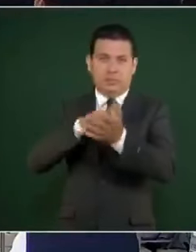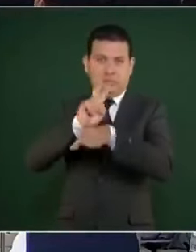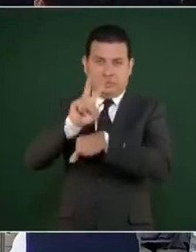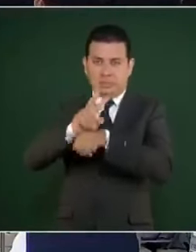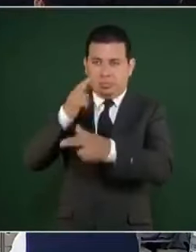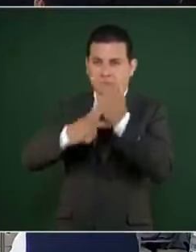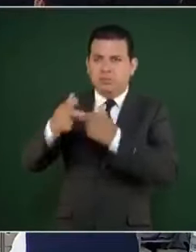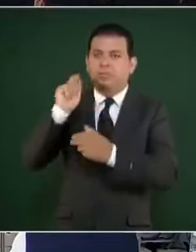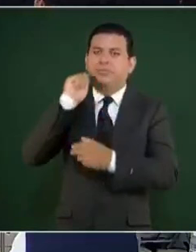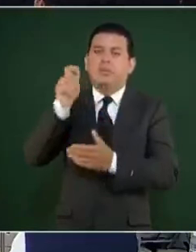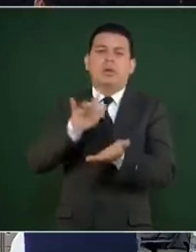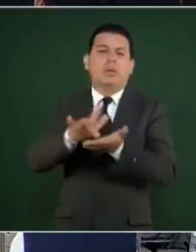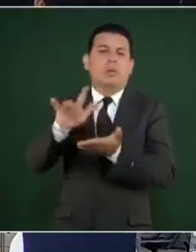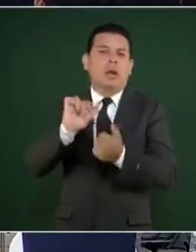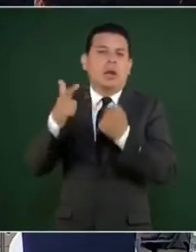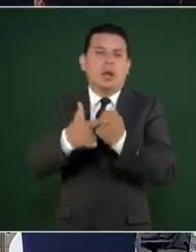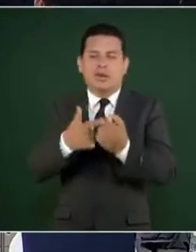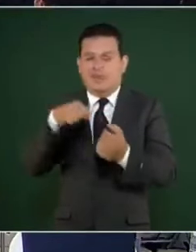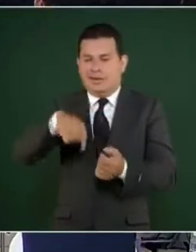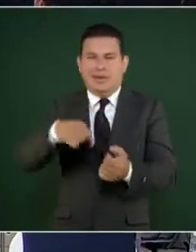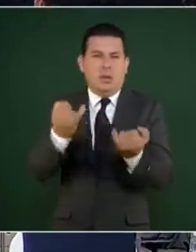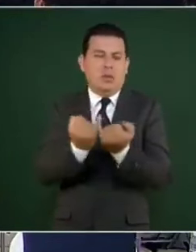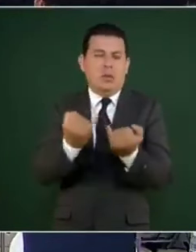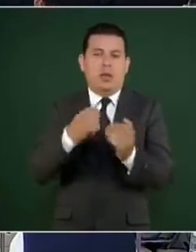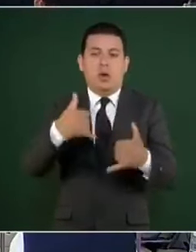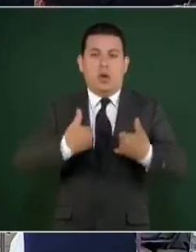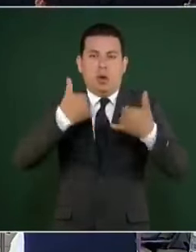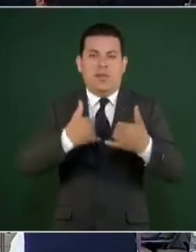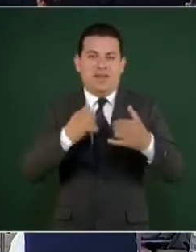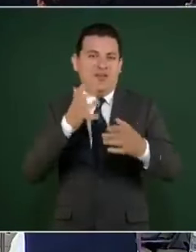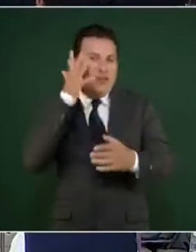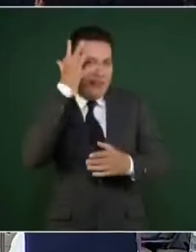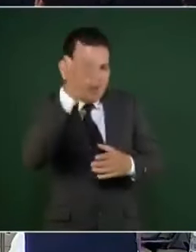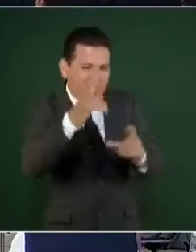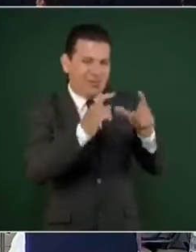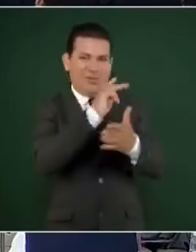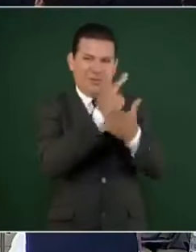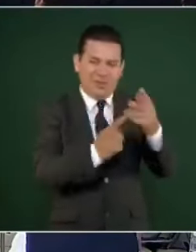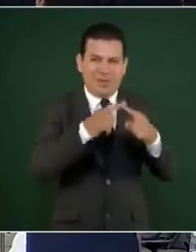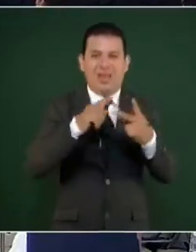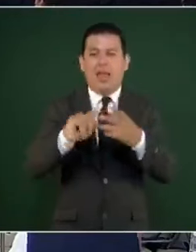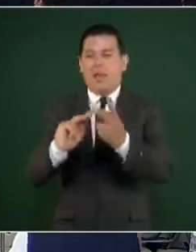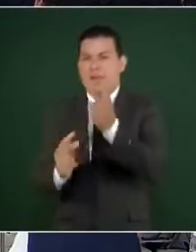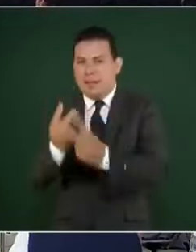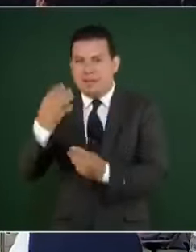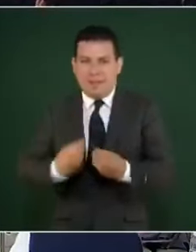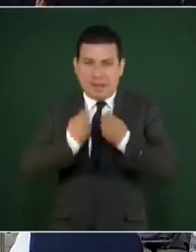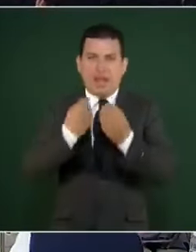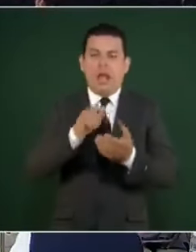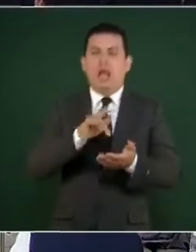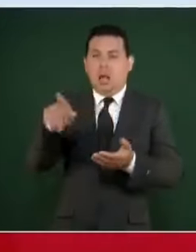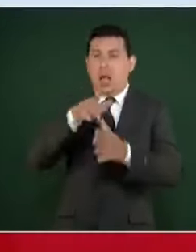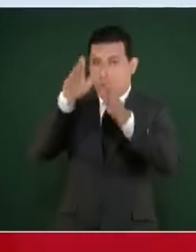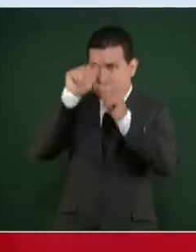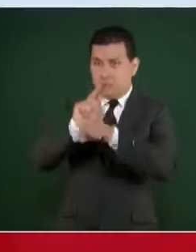tenga un apoyo como el que se da aquí de jóvenes construyendo el futuro sembrando vida entonces ya tenemos